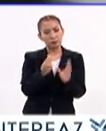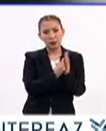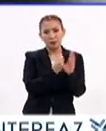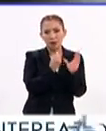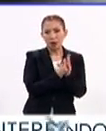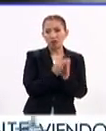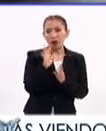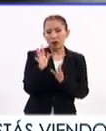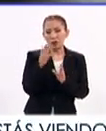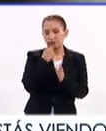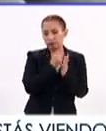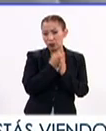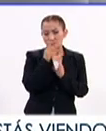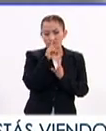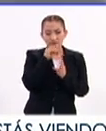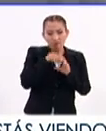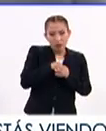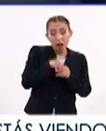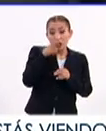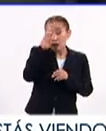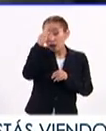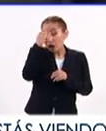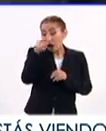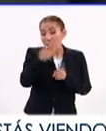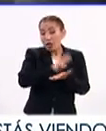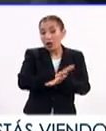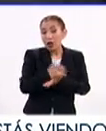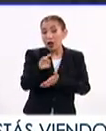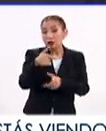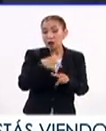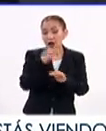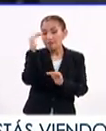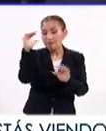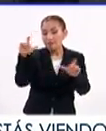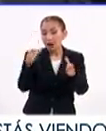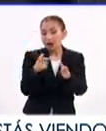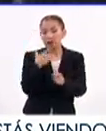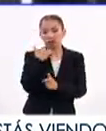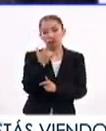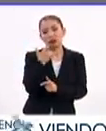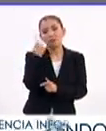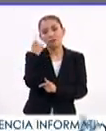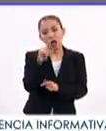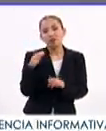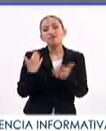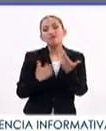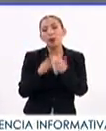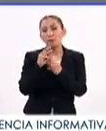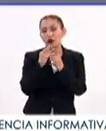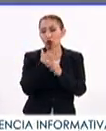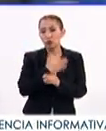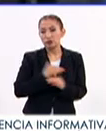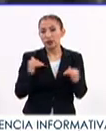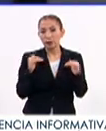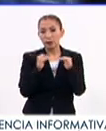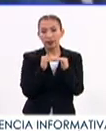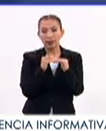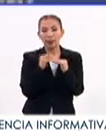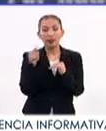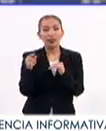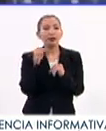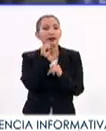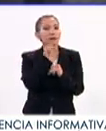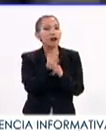privacidad y confidencialidad y recordar que la discriminación sigue disminuyendo los esfuerzos para conseguir un mundo más justo y equitativo,